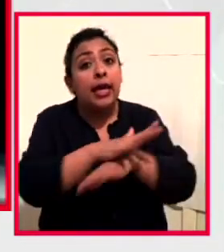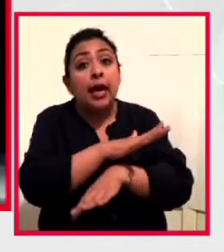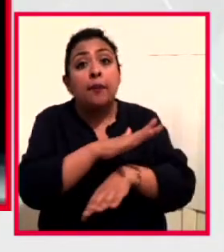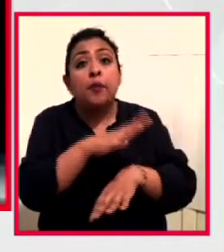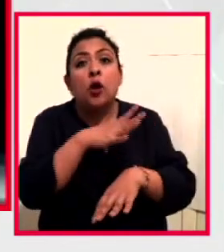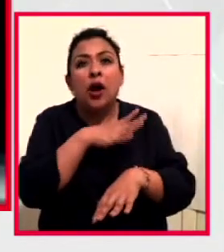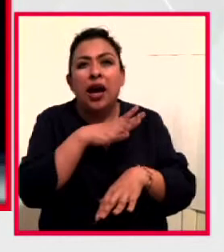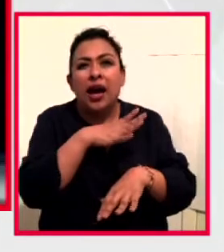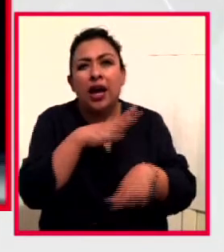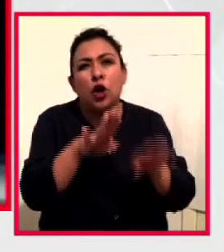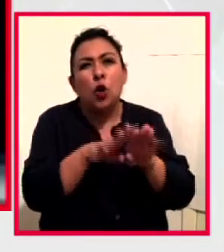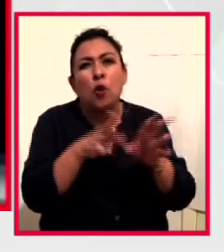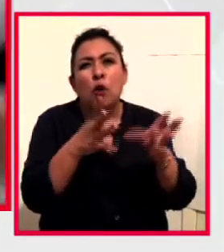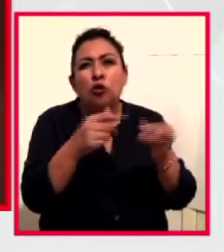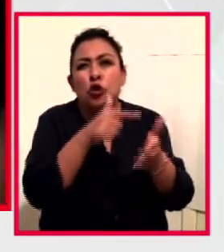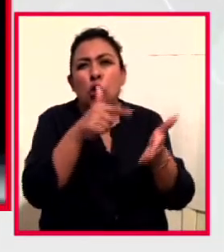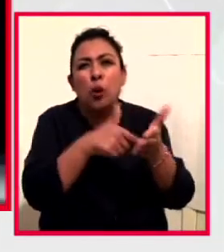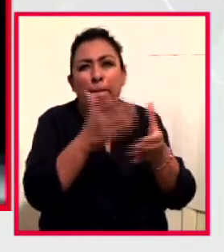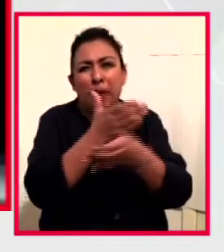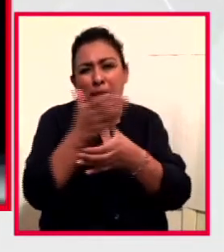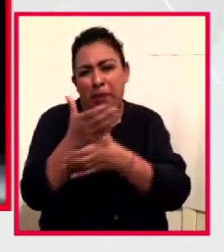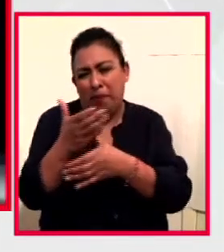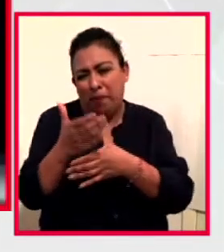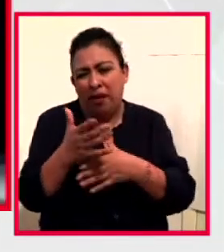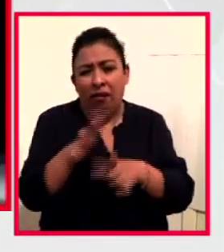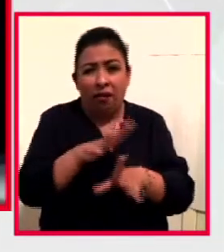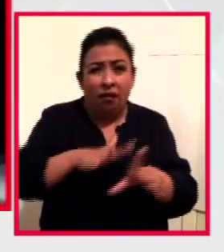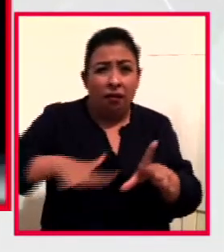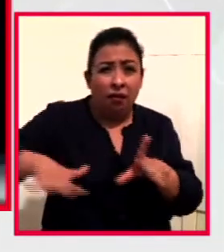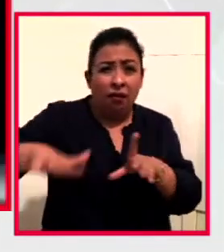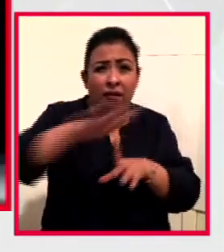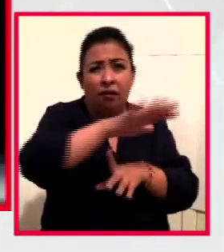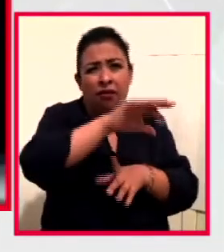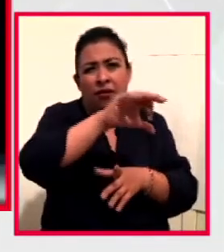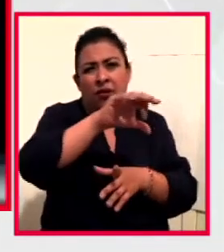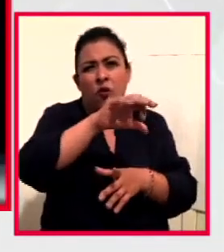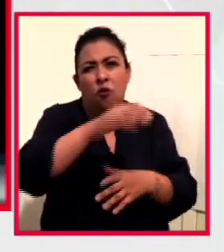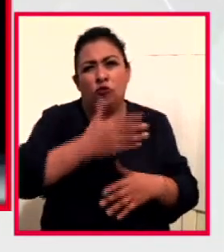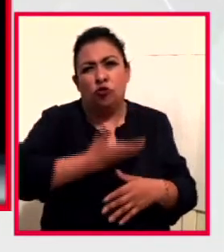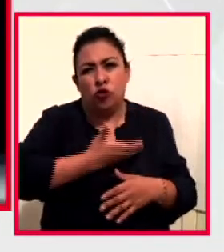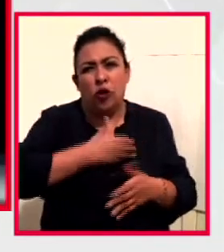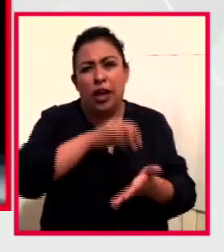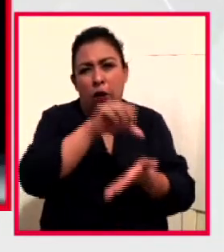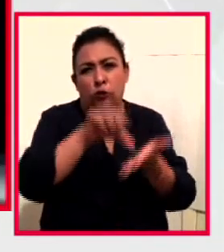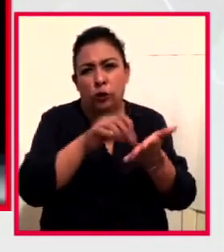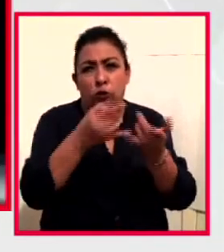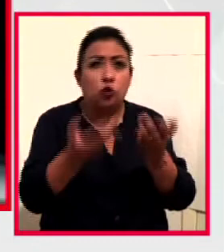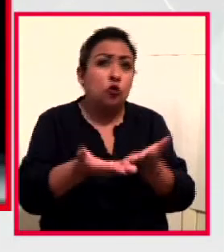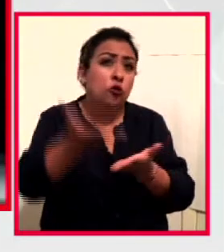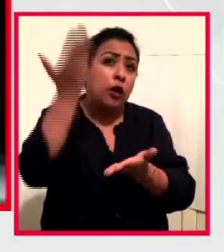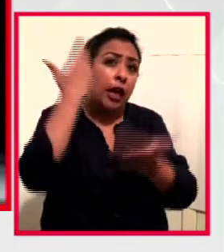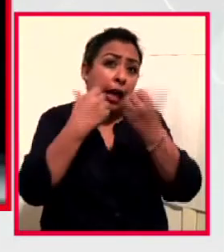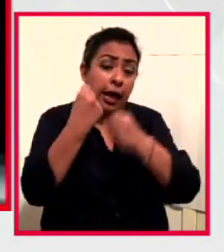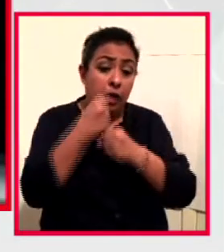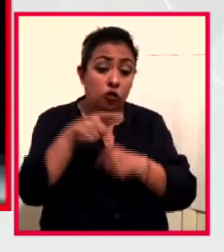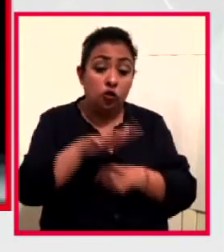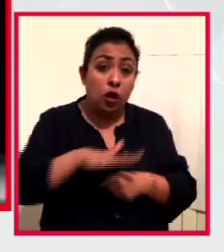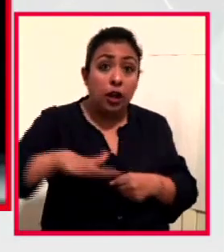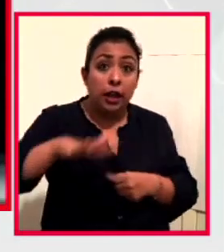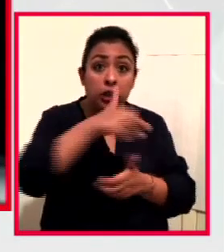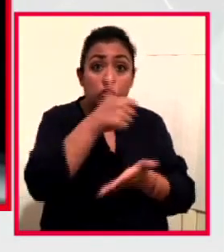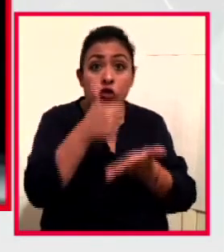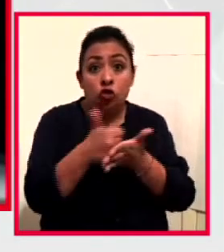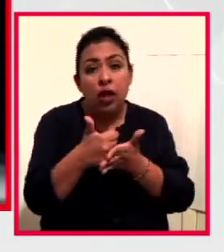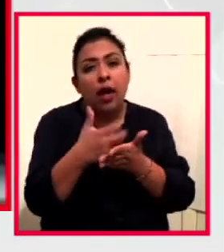Tugurios, que de algún modo rodeaba el centro histórico en esa época. Una ciudad que toma los